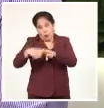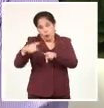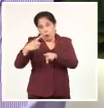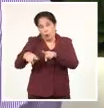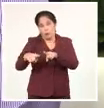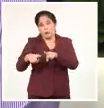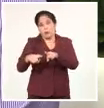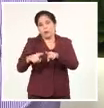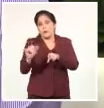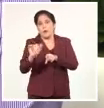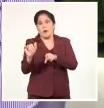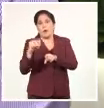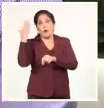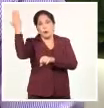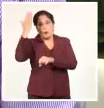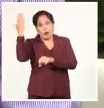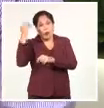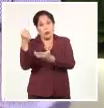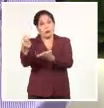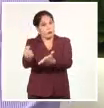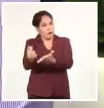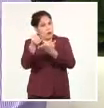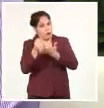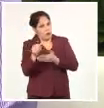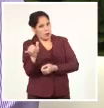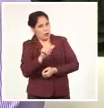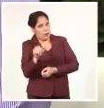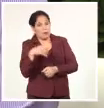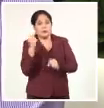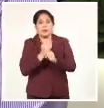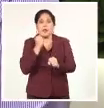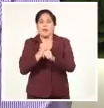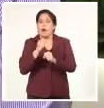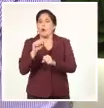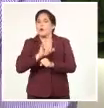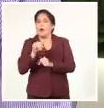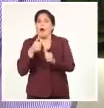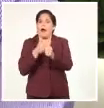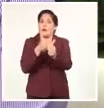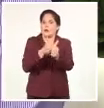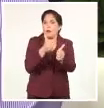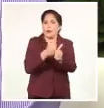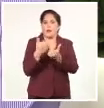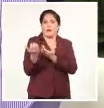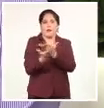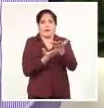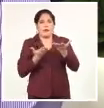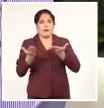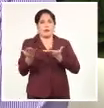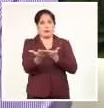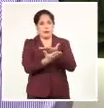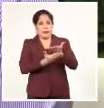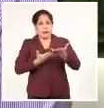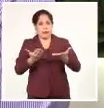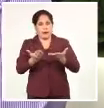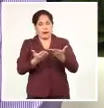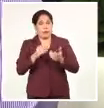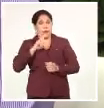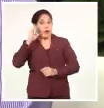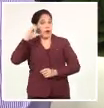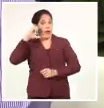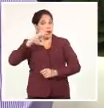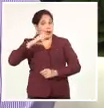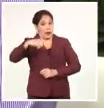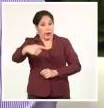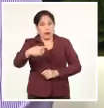ahora en ocasión del huracán Yang, en el trabajo de asesoría y de intercambio de criterios sobre el